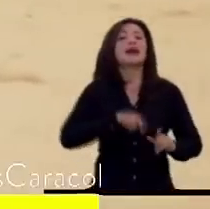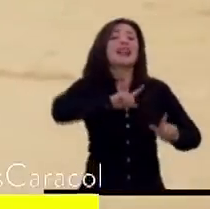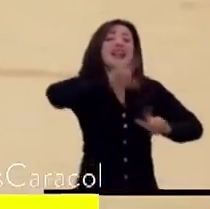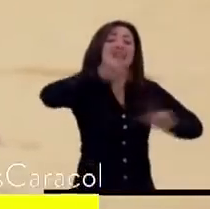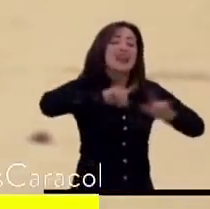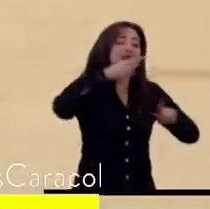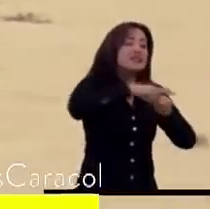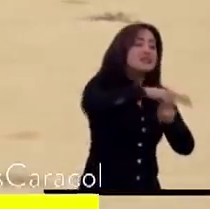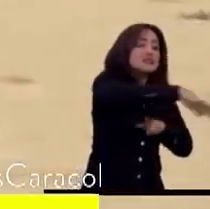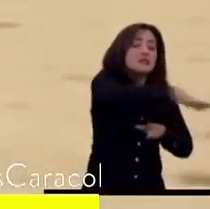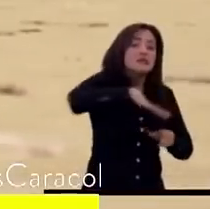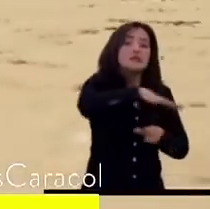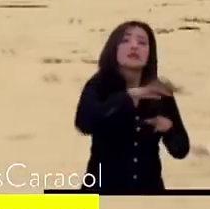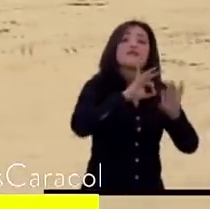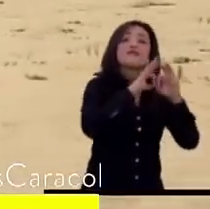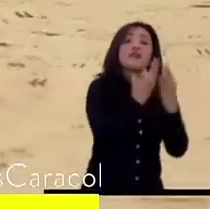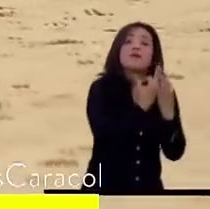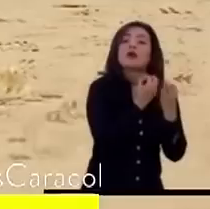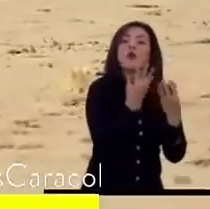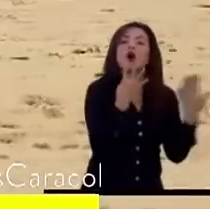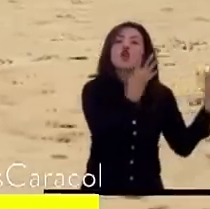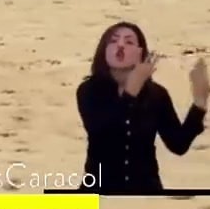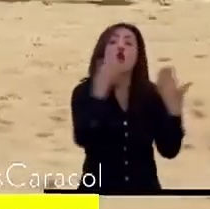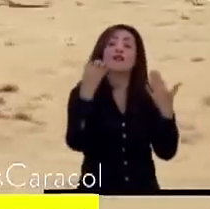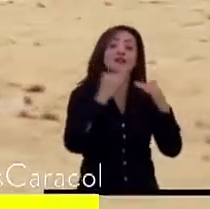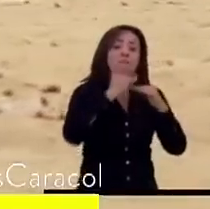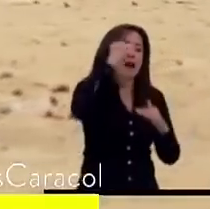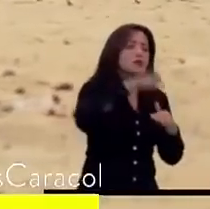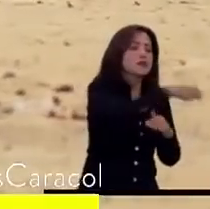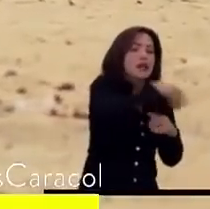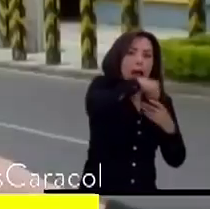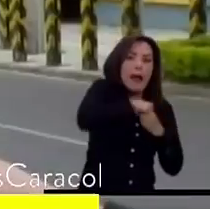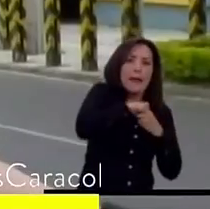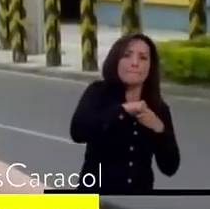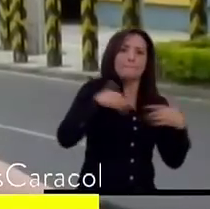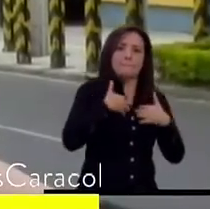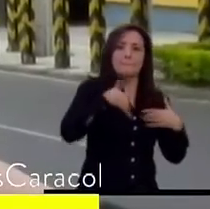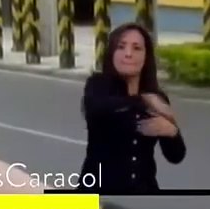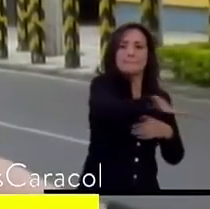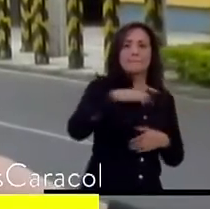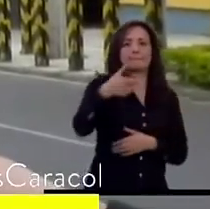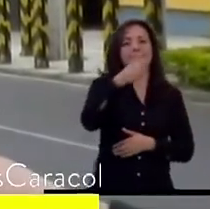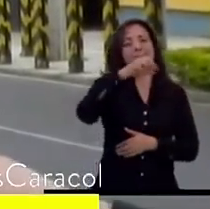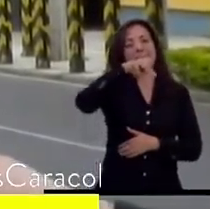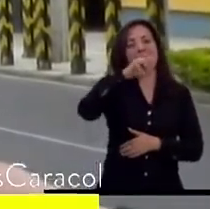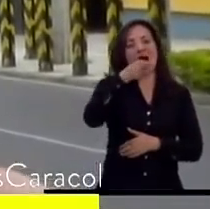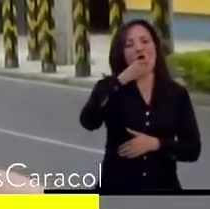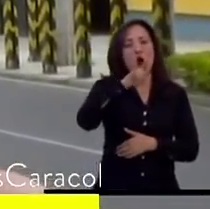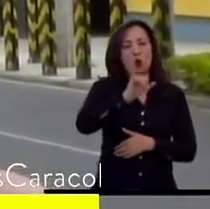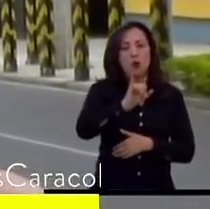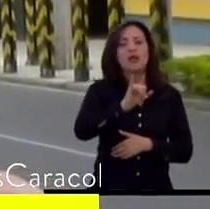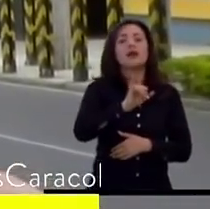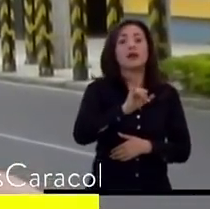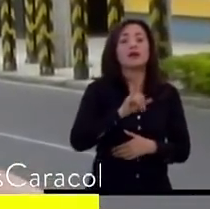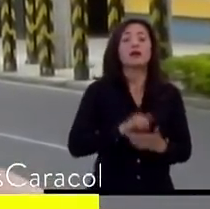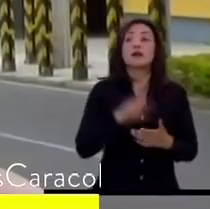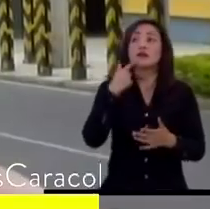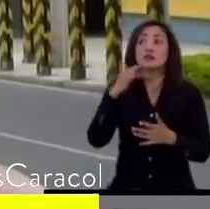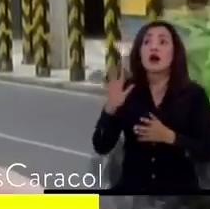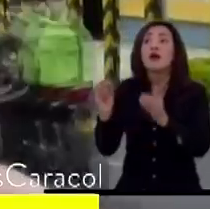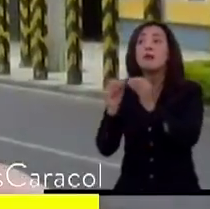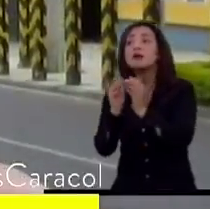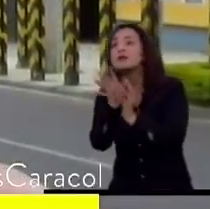900 familias estarían confinadas en zona rural de Magüipayán. Extraoficialmente hemos recibido información de que